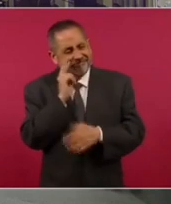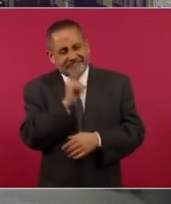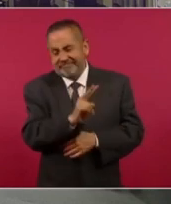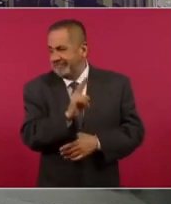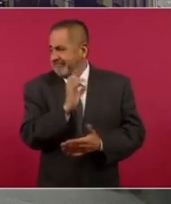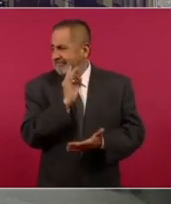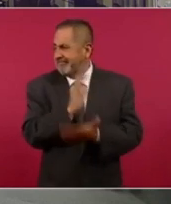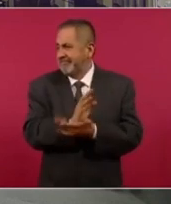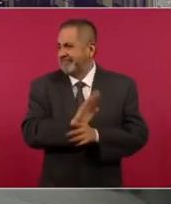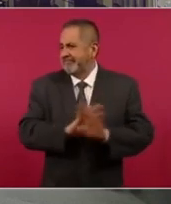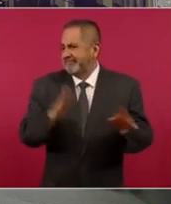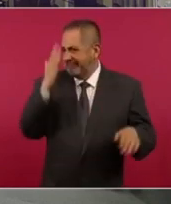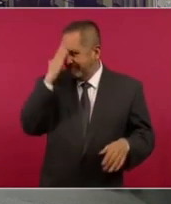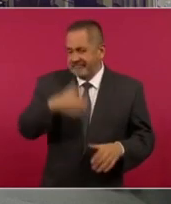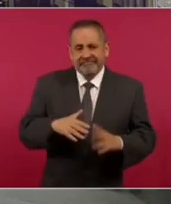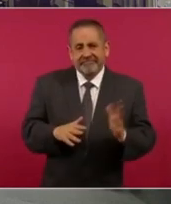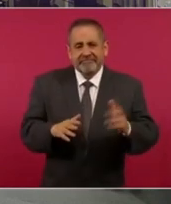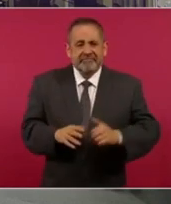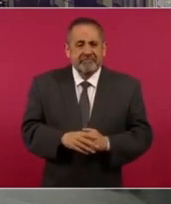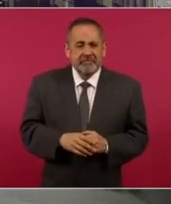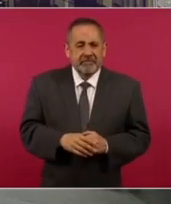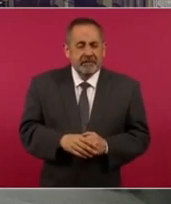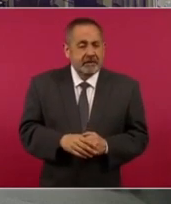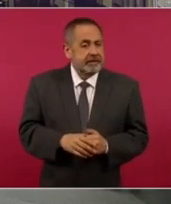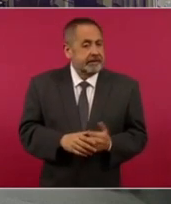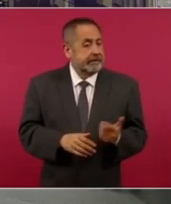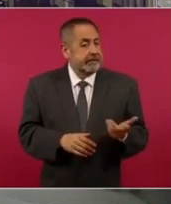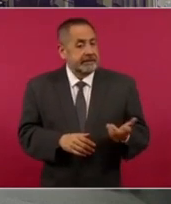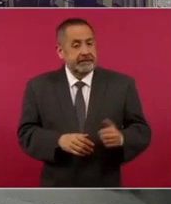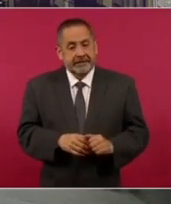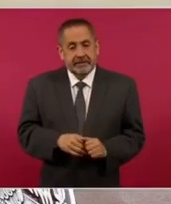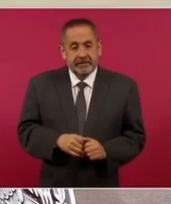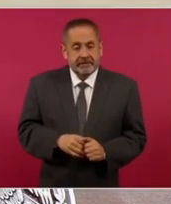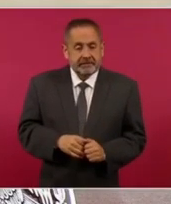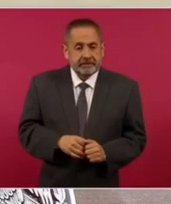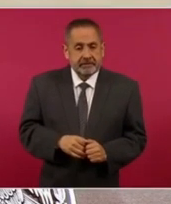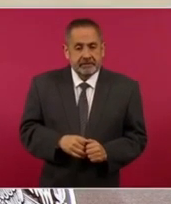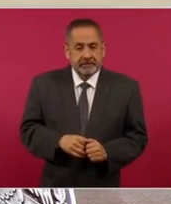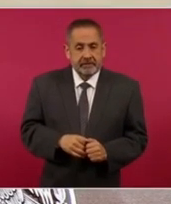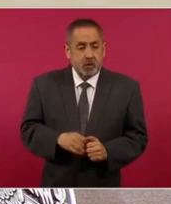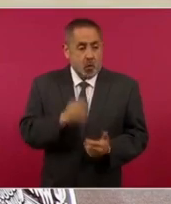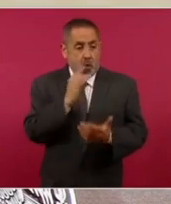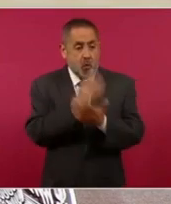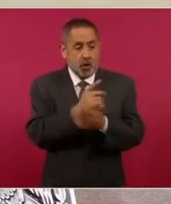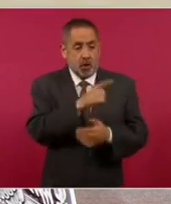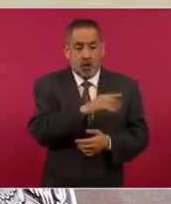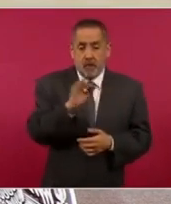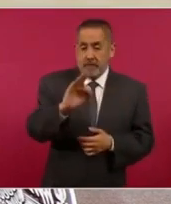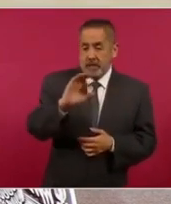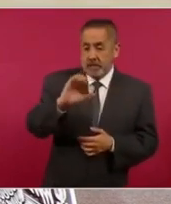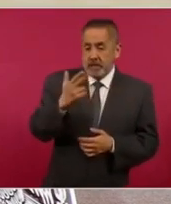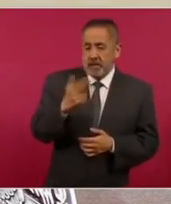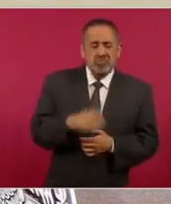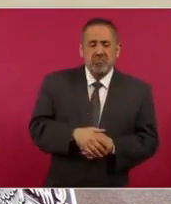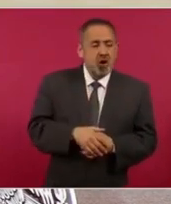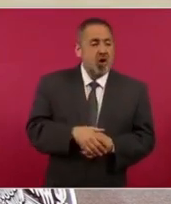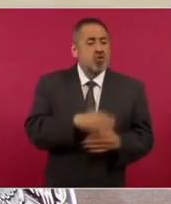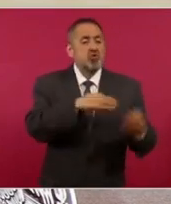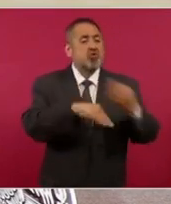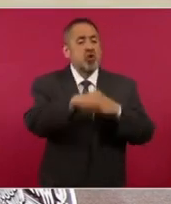privativo de Calderón, así piensan